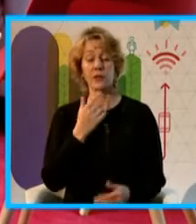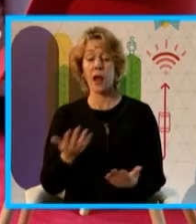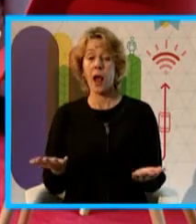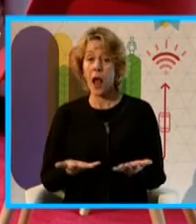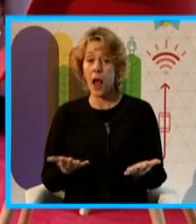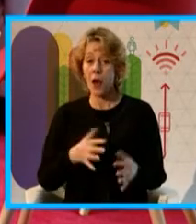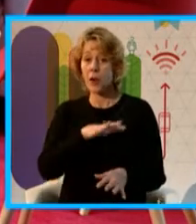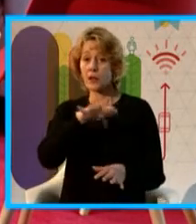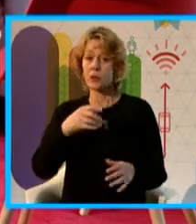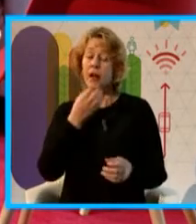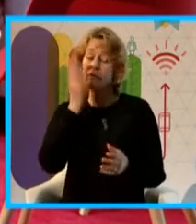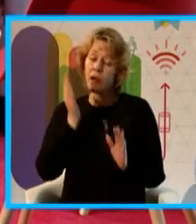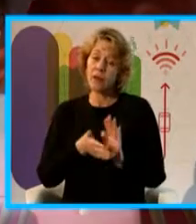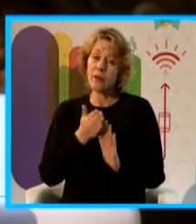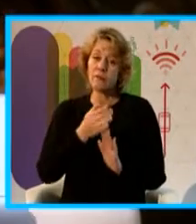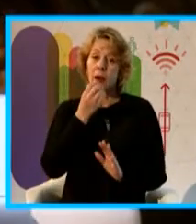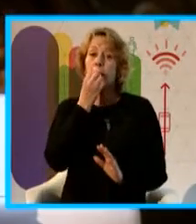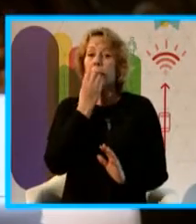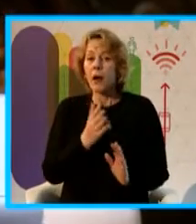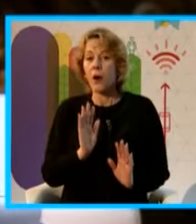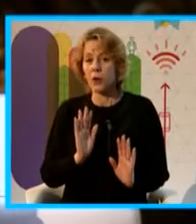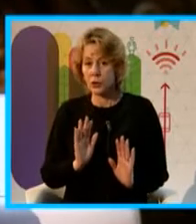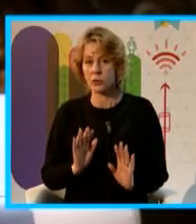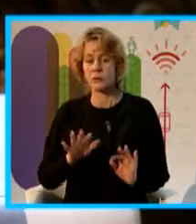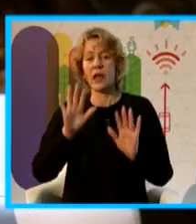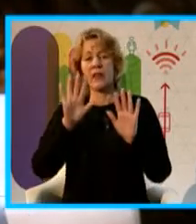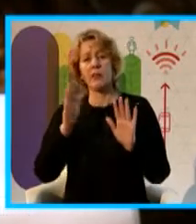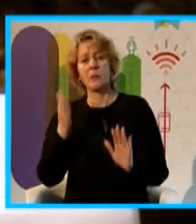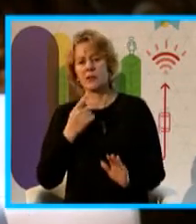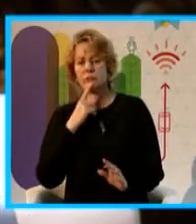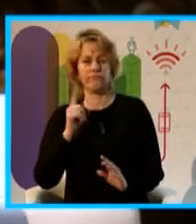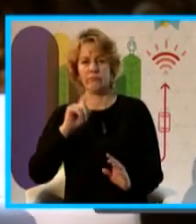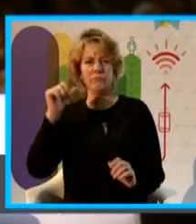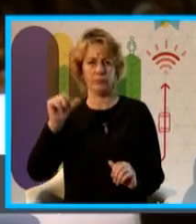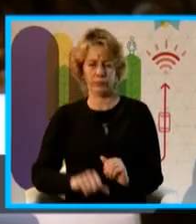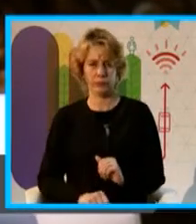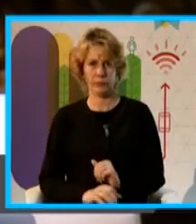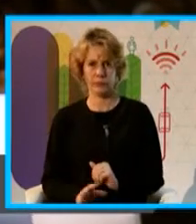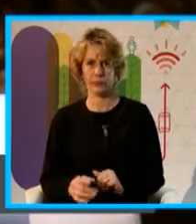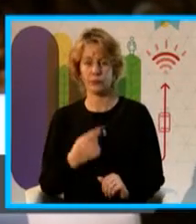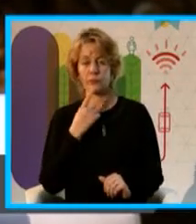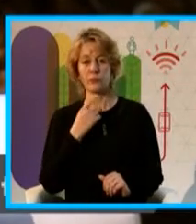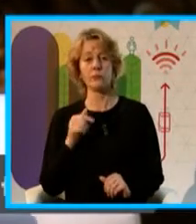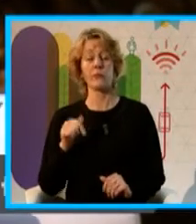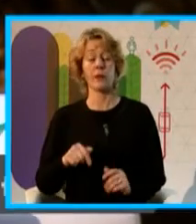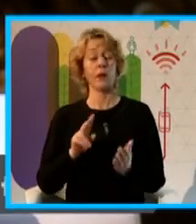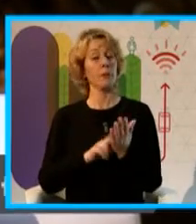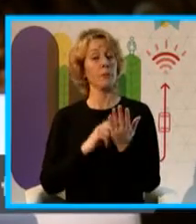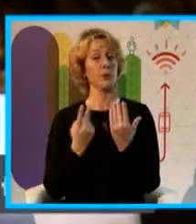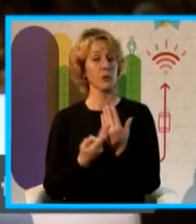últimos 3 años y menos del 10 que ha empeorado. ¿Cuáles son los requisitos del proyecto? Nosotros en este proyecto